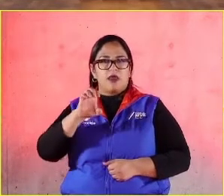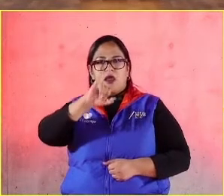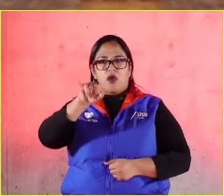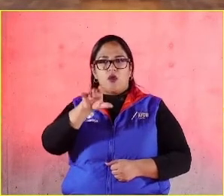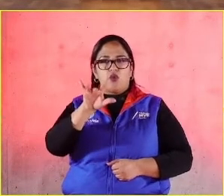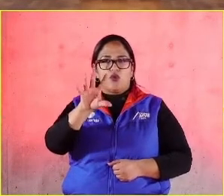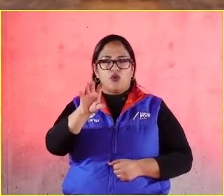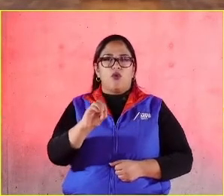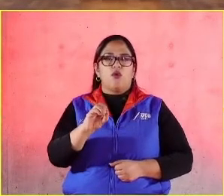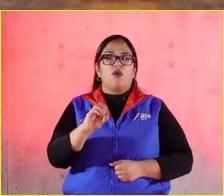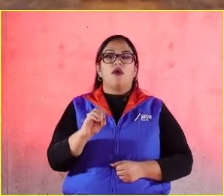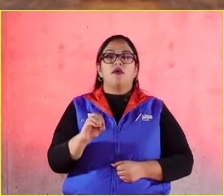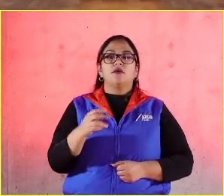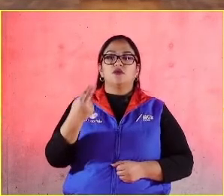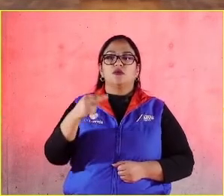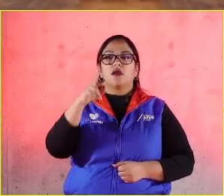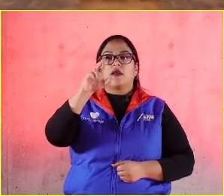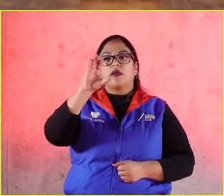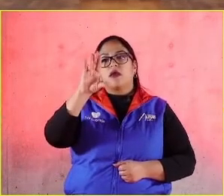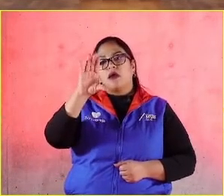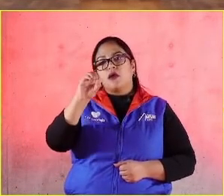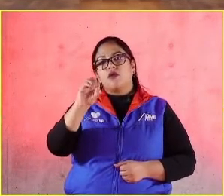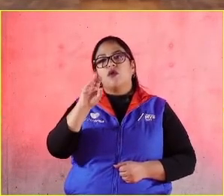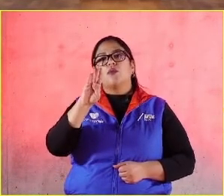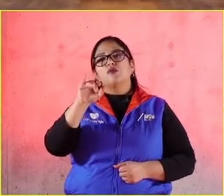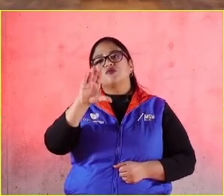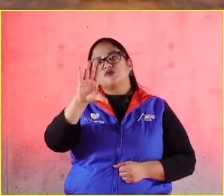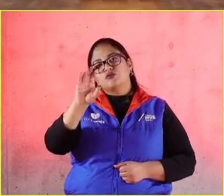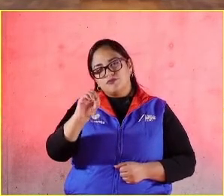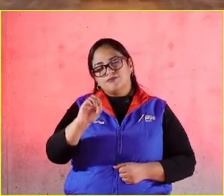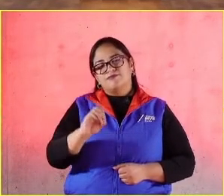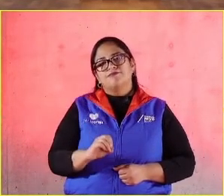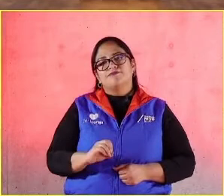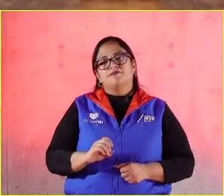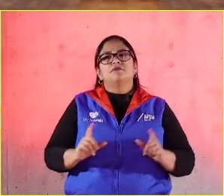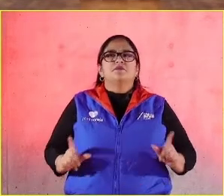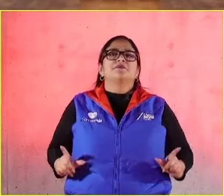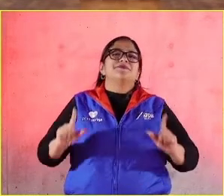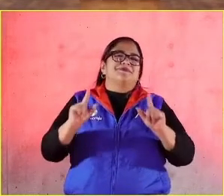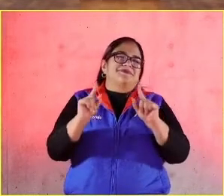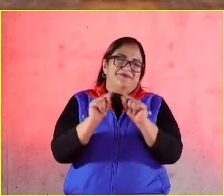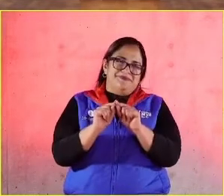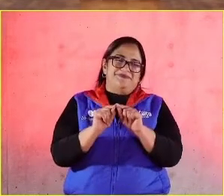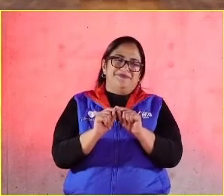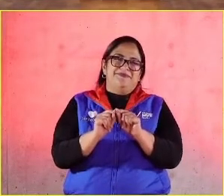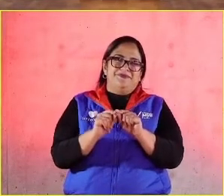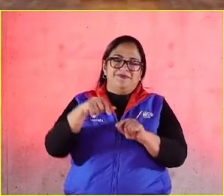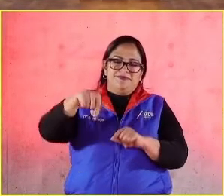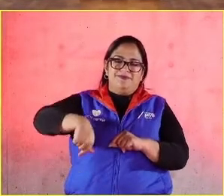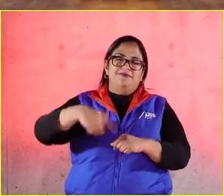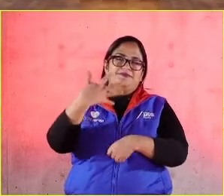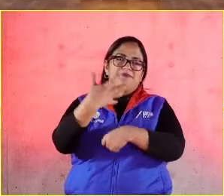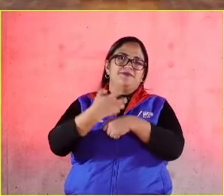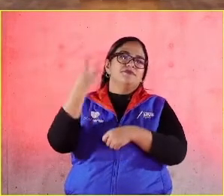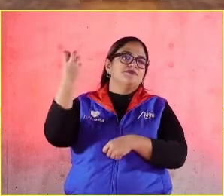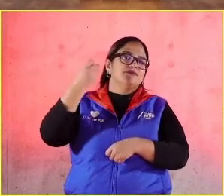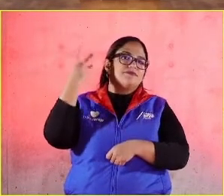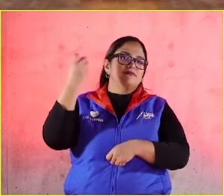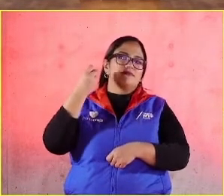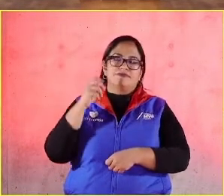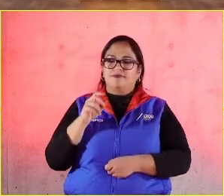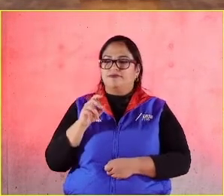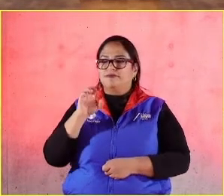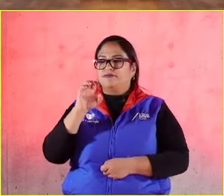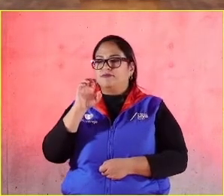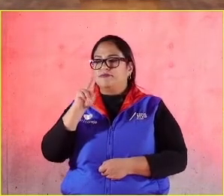Ricardo Bucio Mújica, para que nos brinde su mensaje y sus reflexiones y cerrar pues con broche de oro este quinto foro internacional de